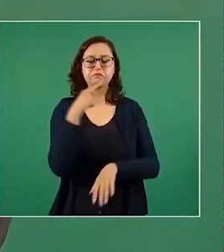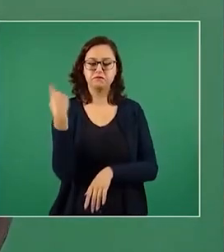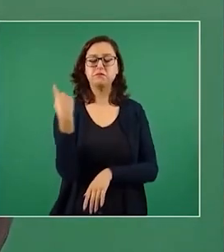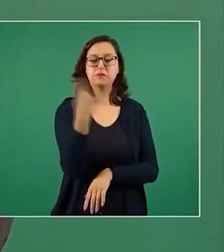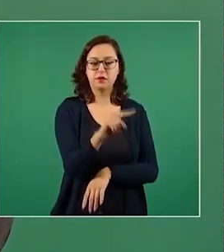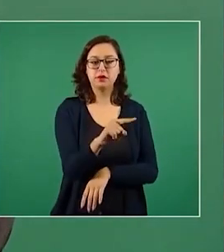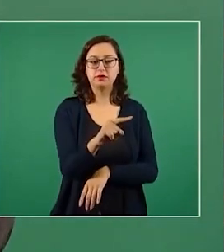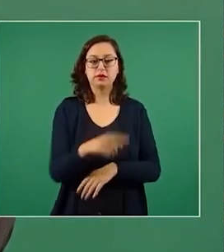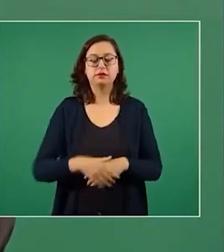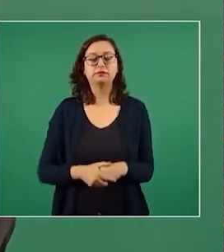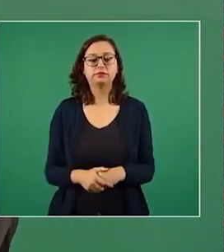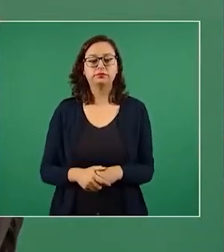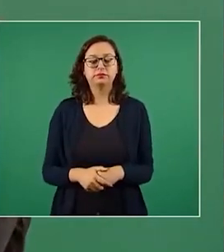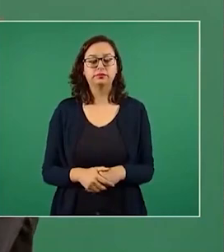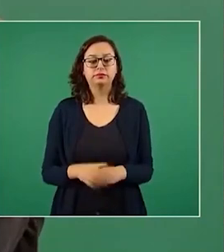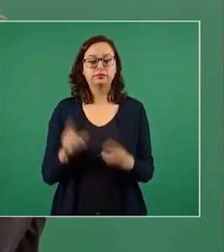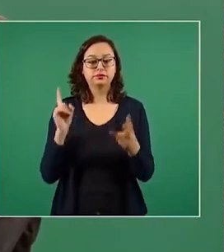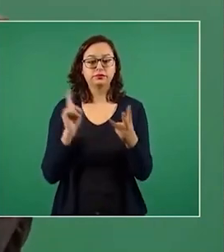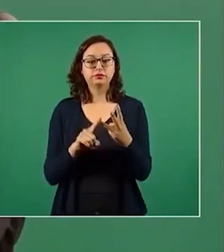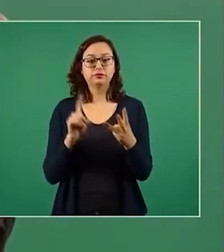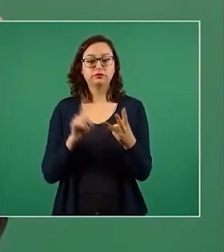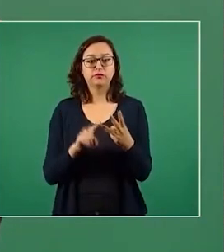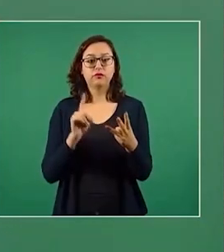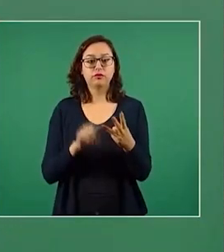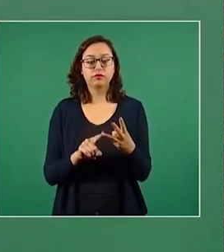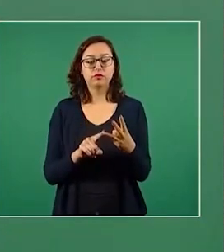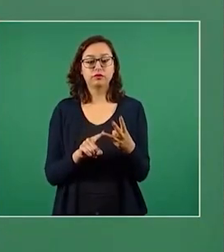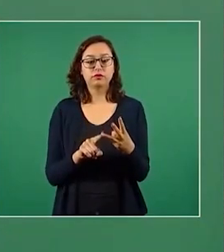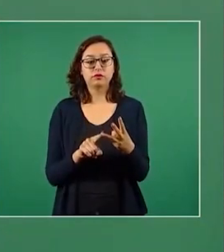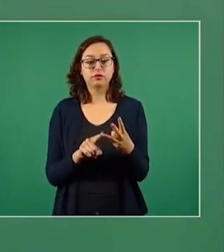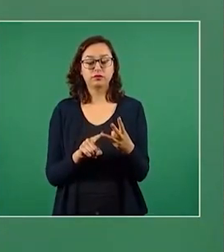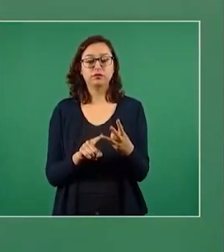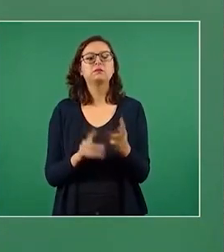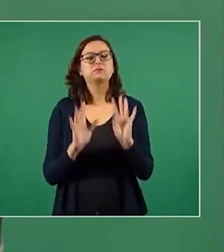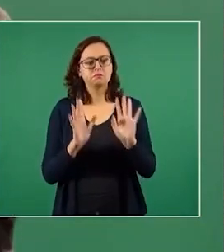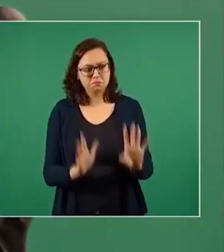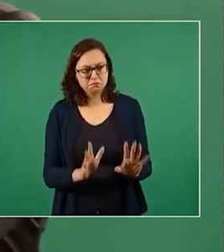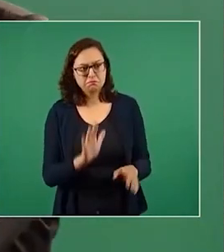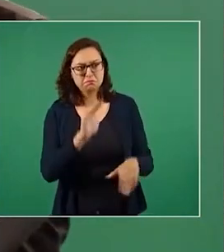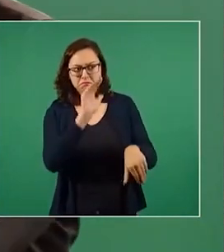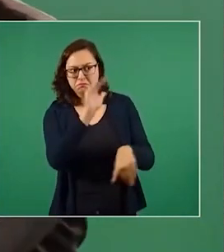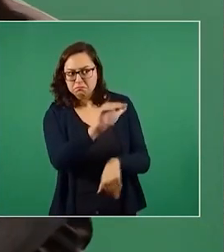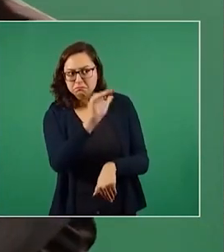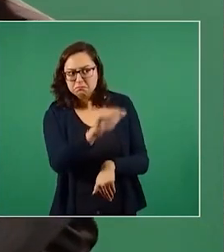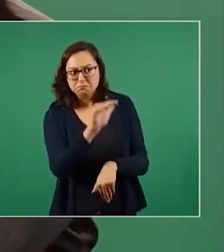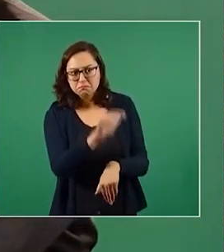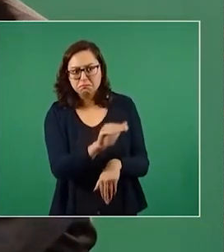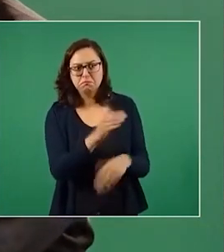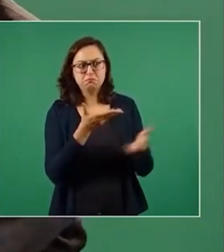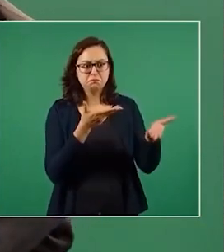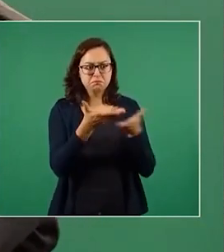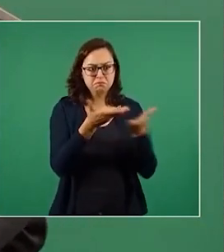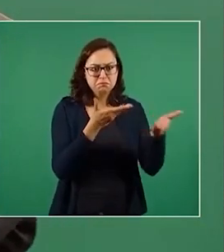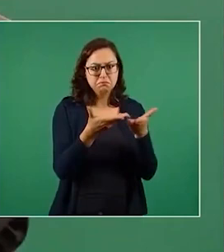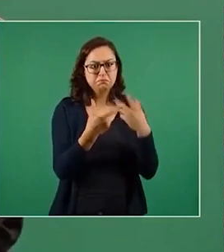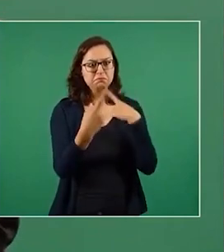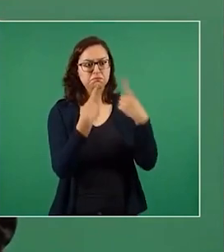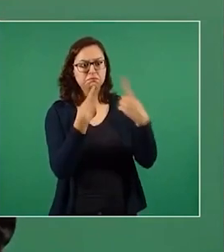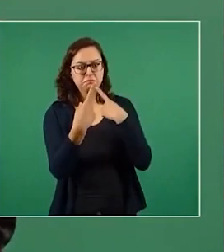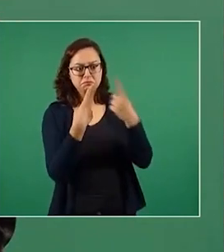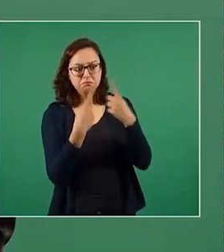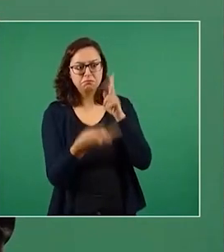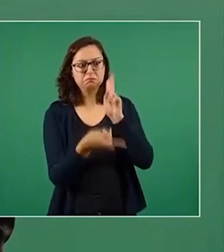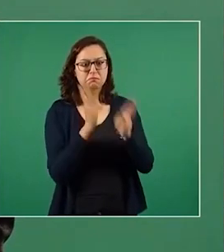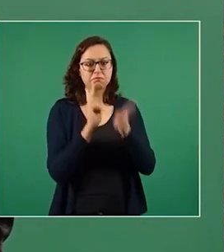y tercero se va a hablar con los distribuidores con los comisionistas para ofrecerles garantías de